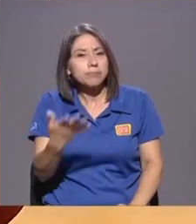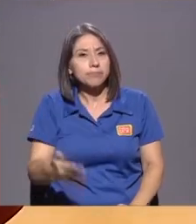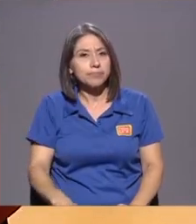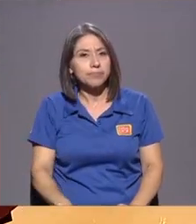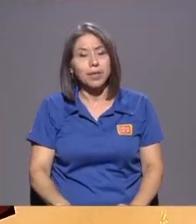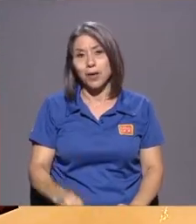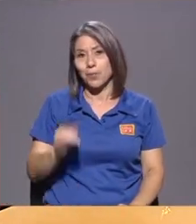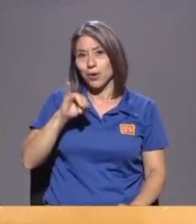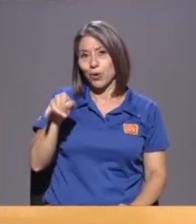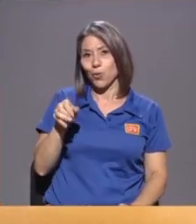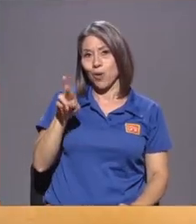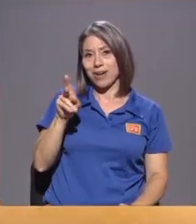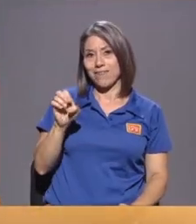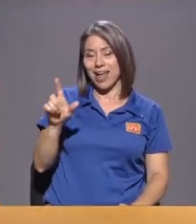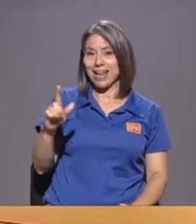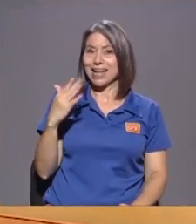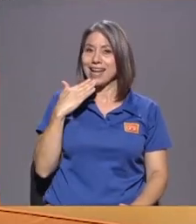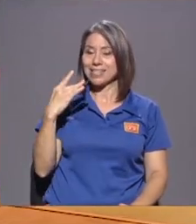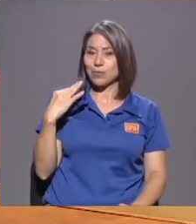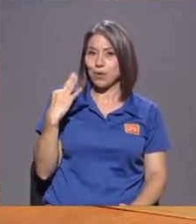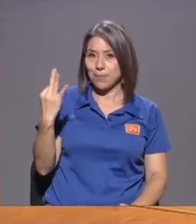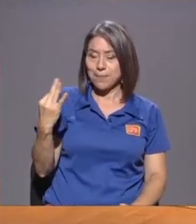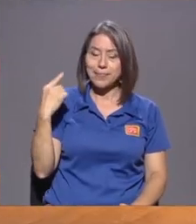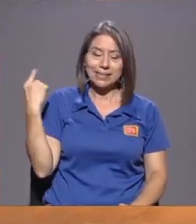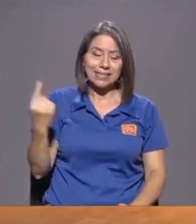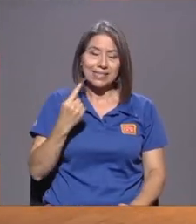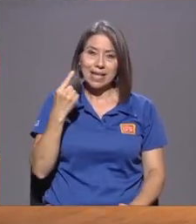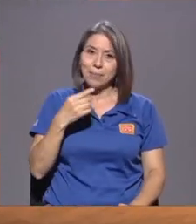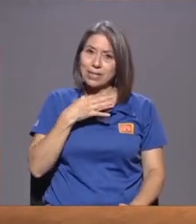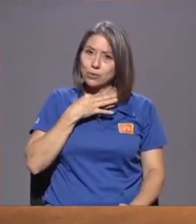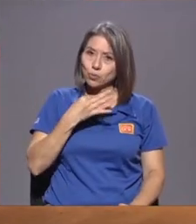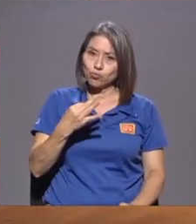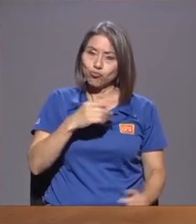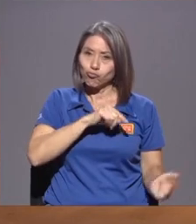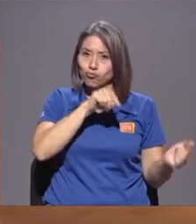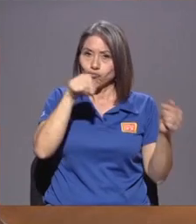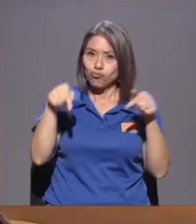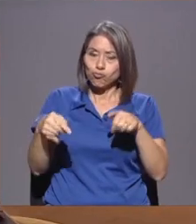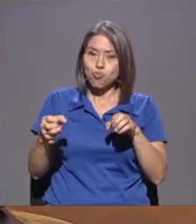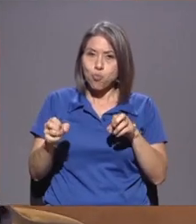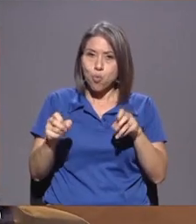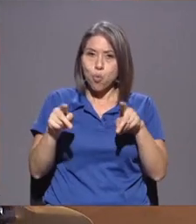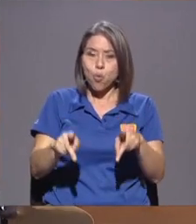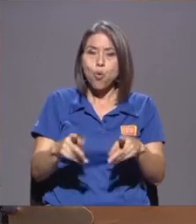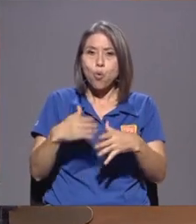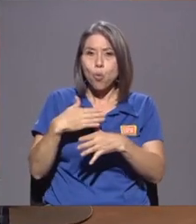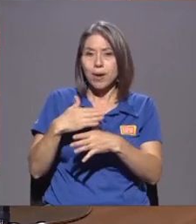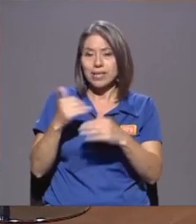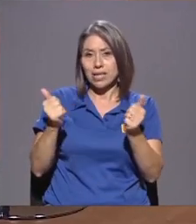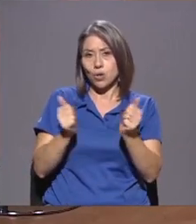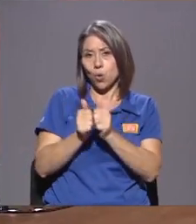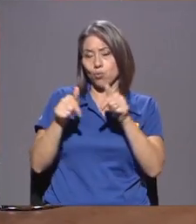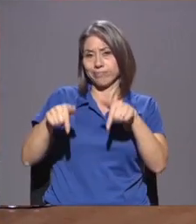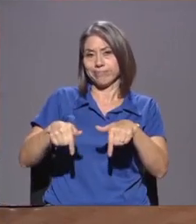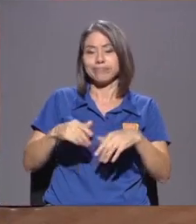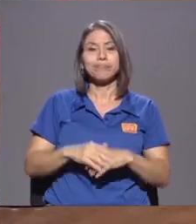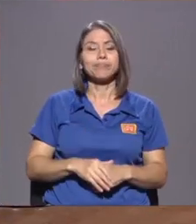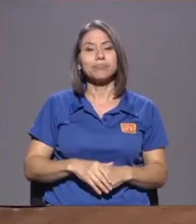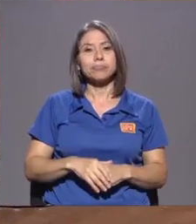Bueno Juan Rafael, muchísimas gracias por la invitación Siempre es un placer tener la oportunidad de compartir en este espacio